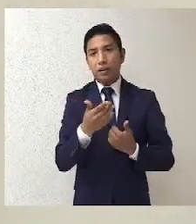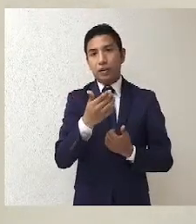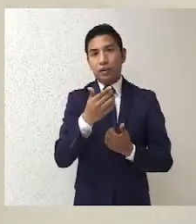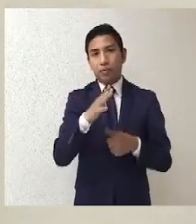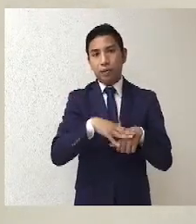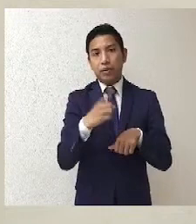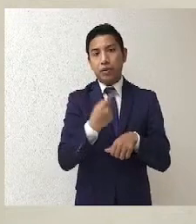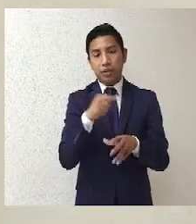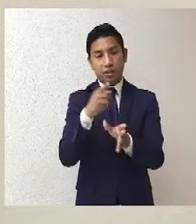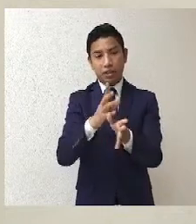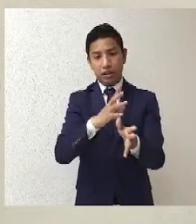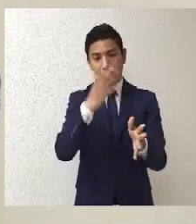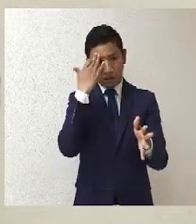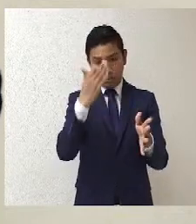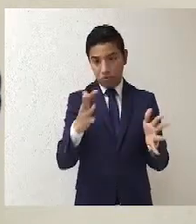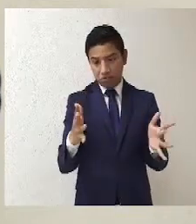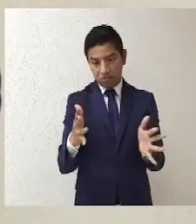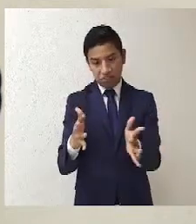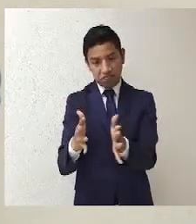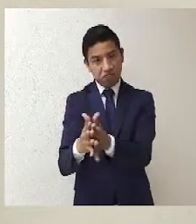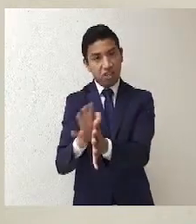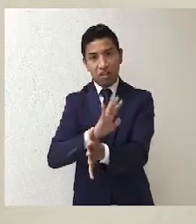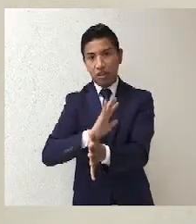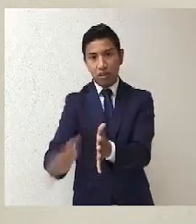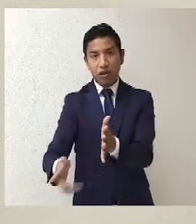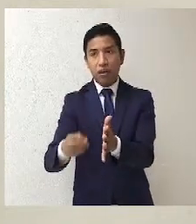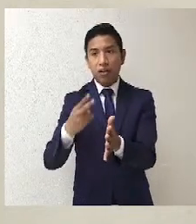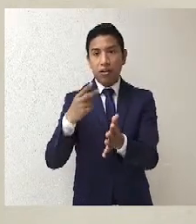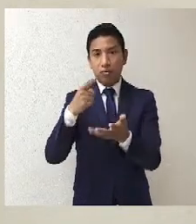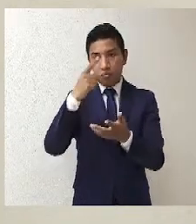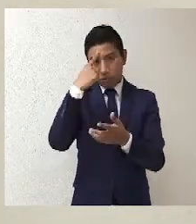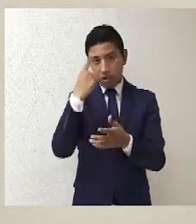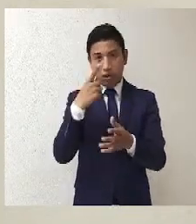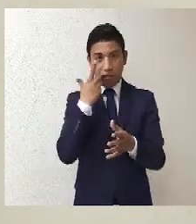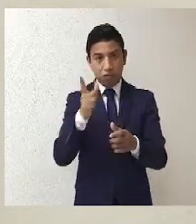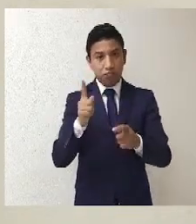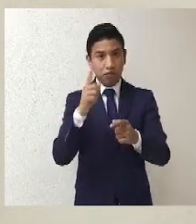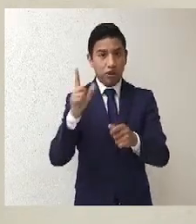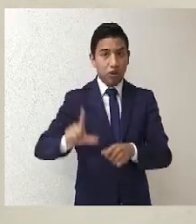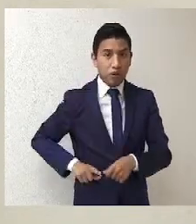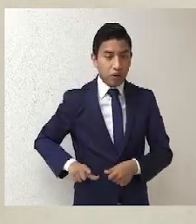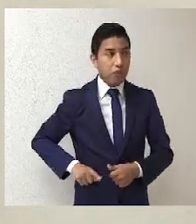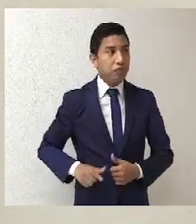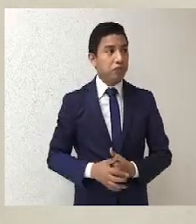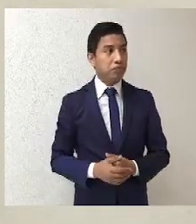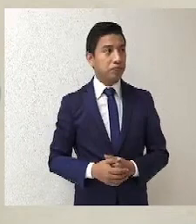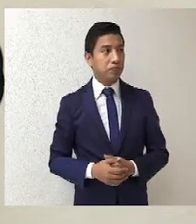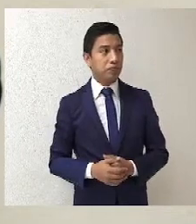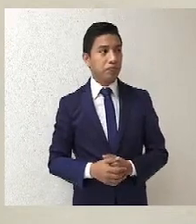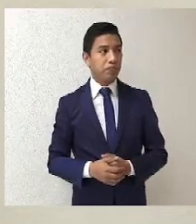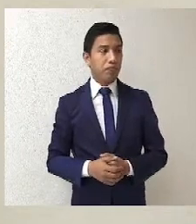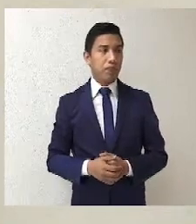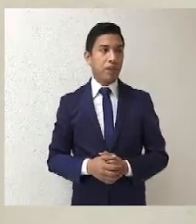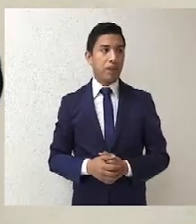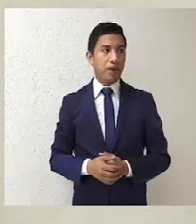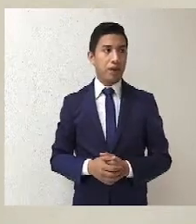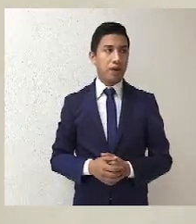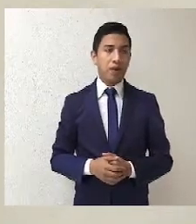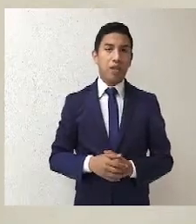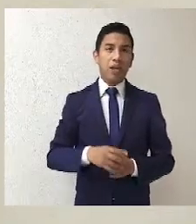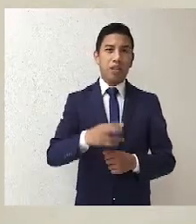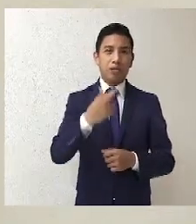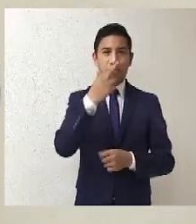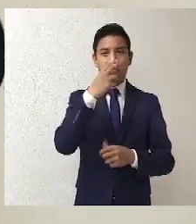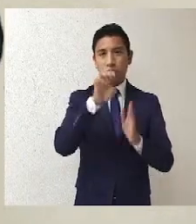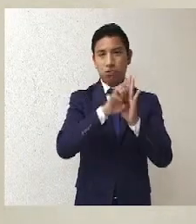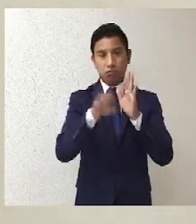estaba reclamando la omisión de solicitudes de información que había hecho respecto de unas encuestas